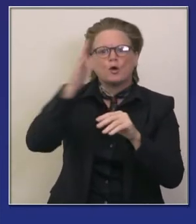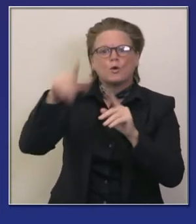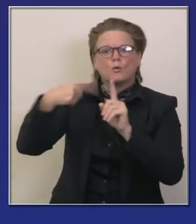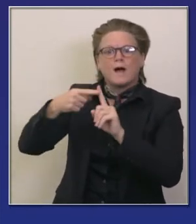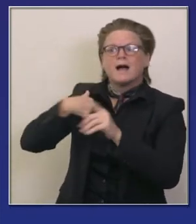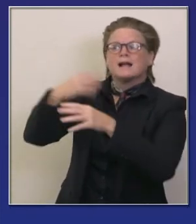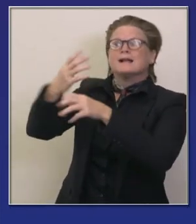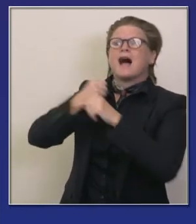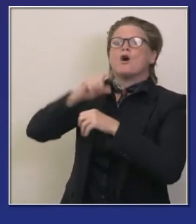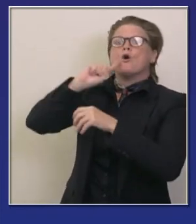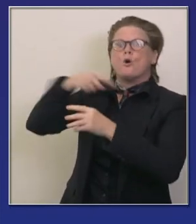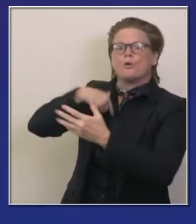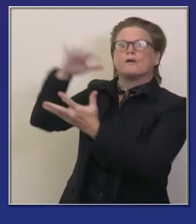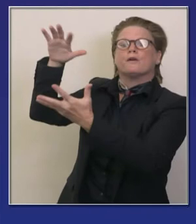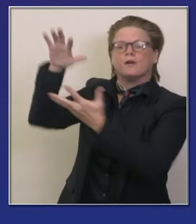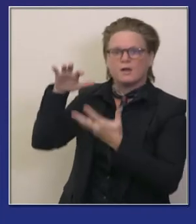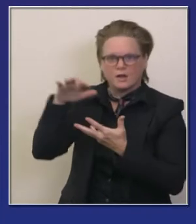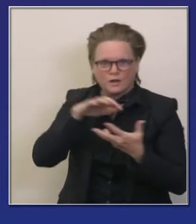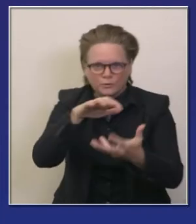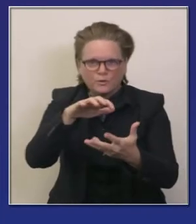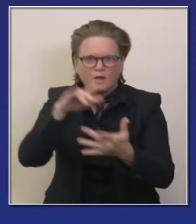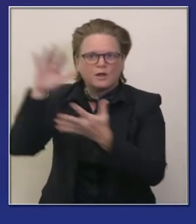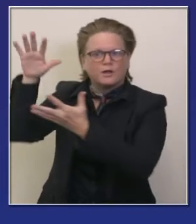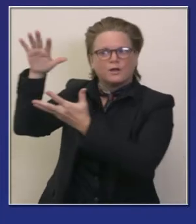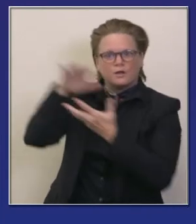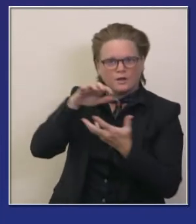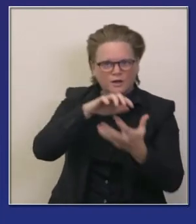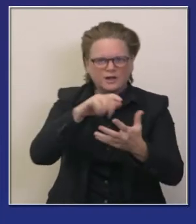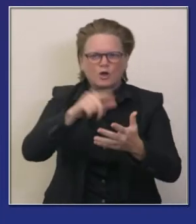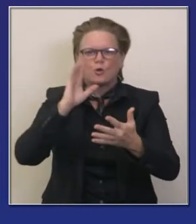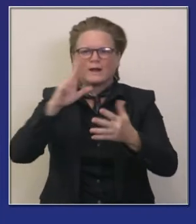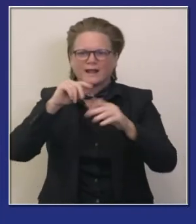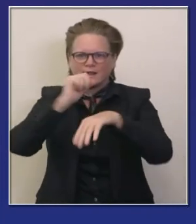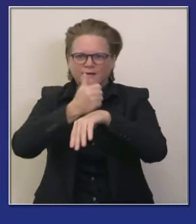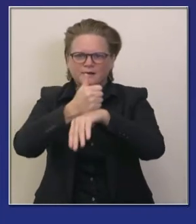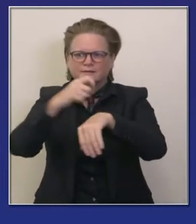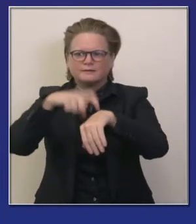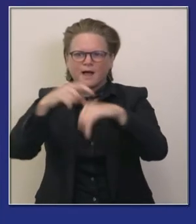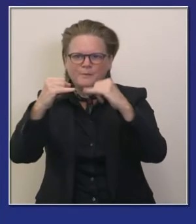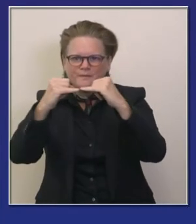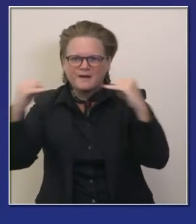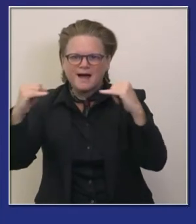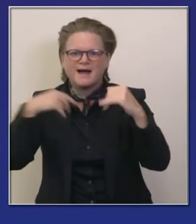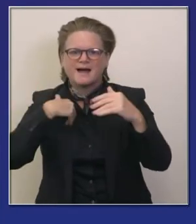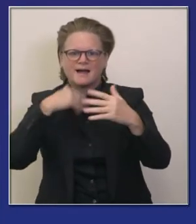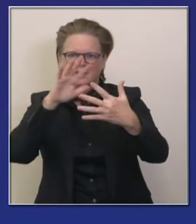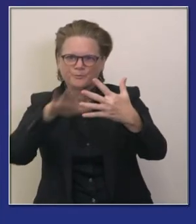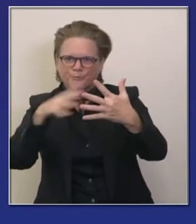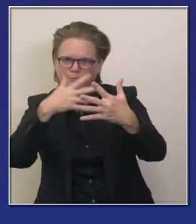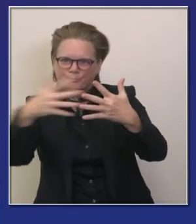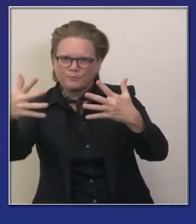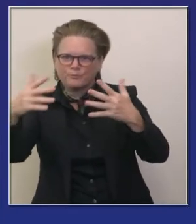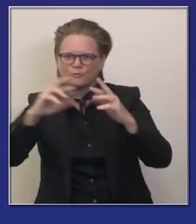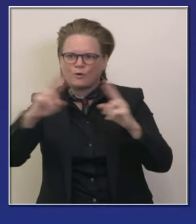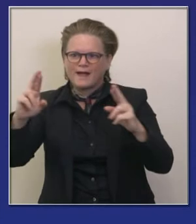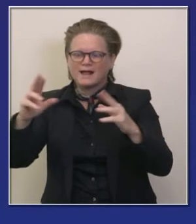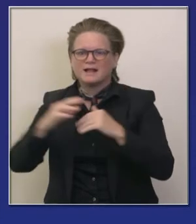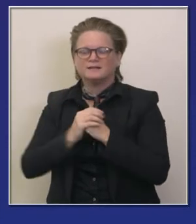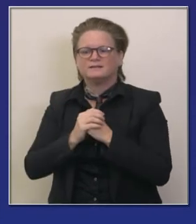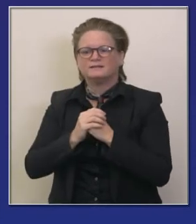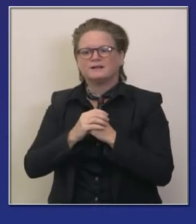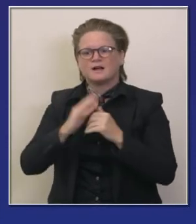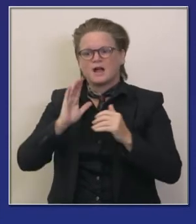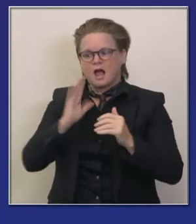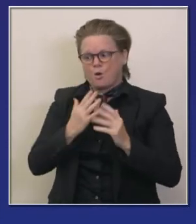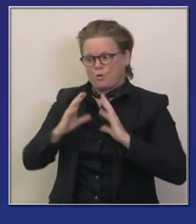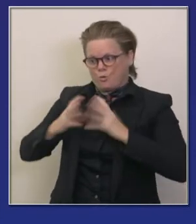la primera fase 1a fue completada tenemos el comité consultorio sobre la vacuna en la comunidad